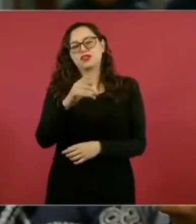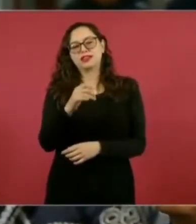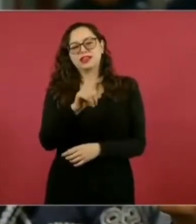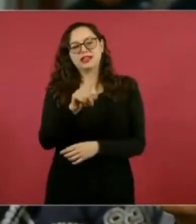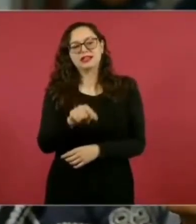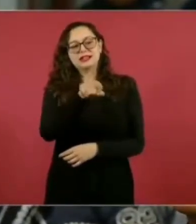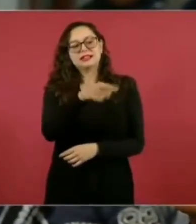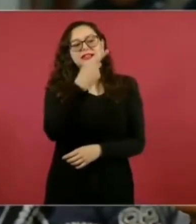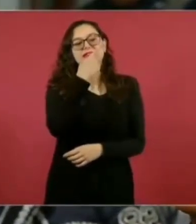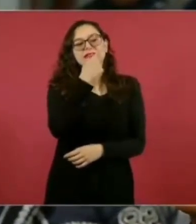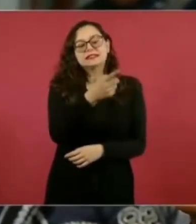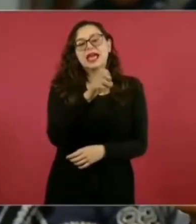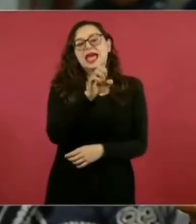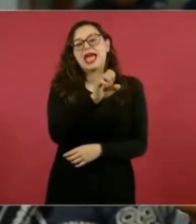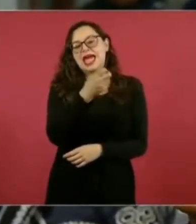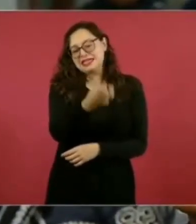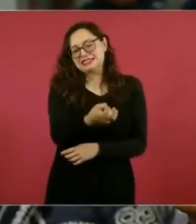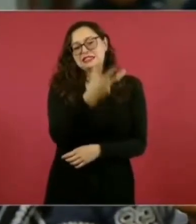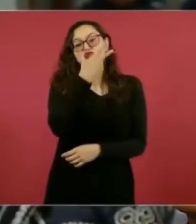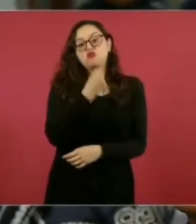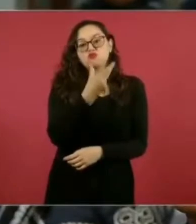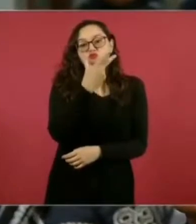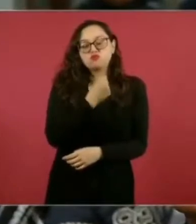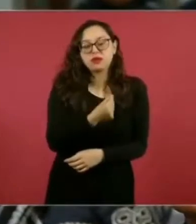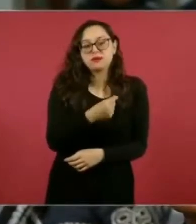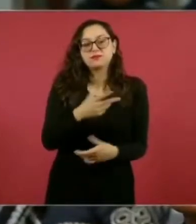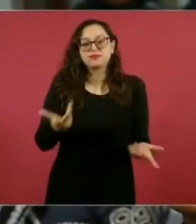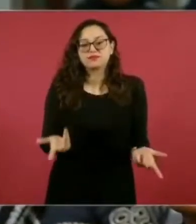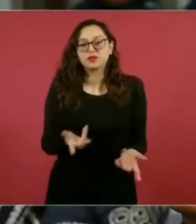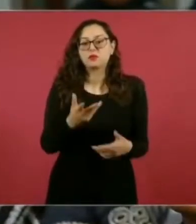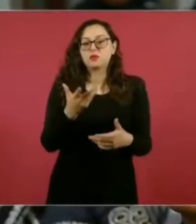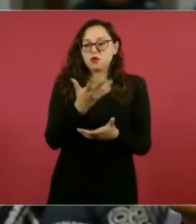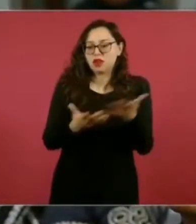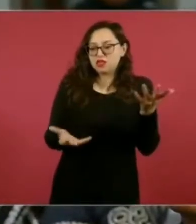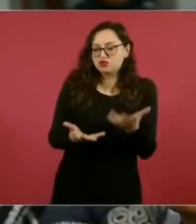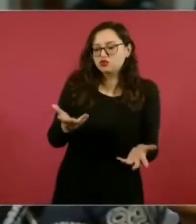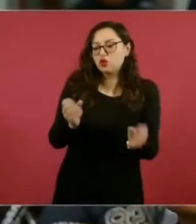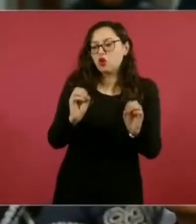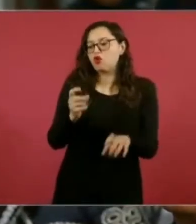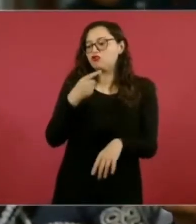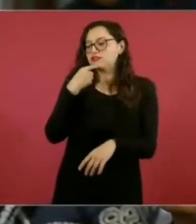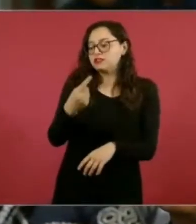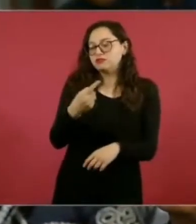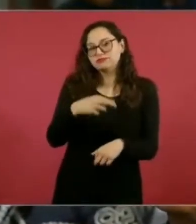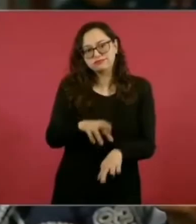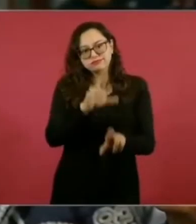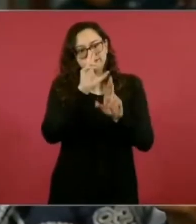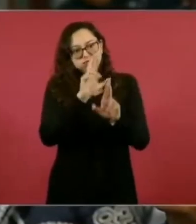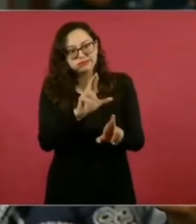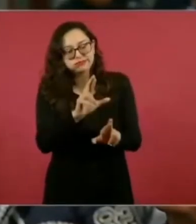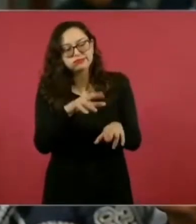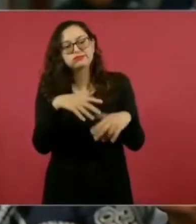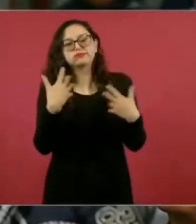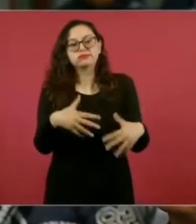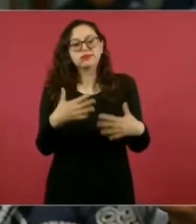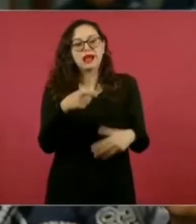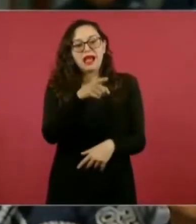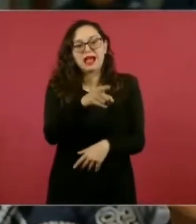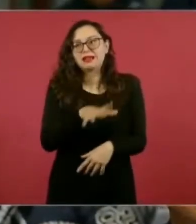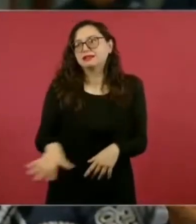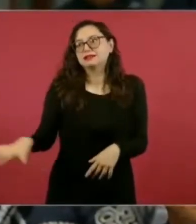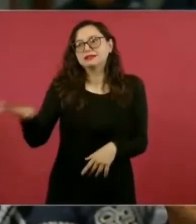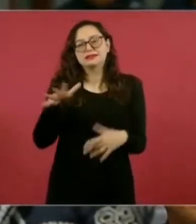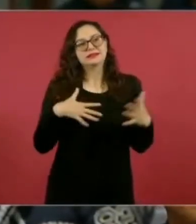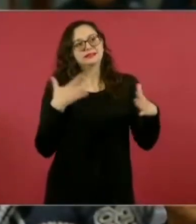hechos o por dichos es respetado tanto, ese hombre que por dichos o por hechos es festejado